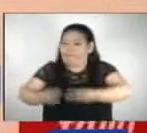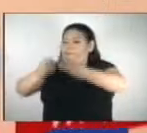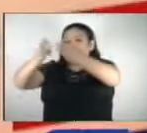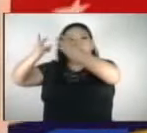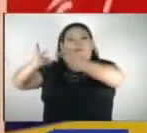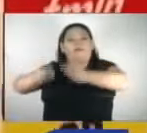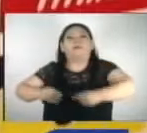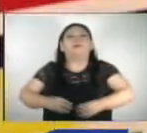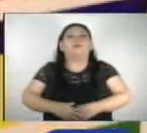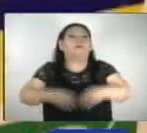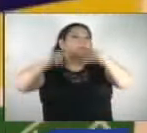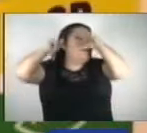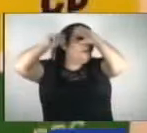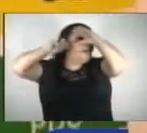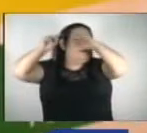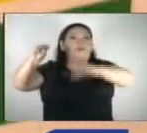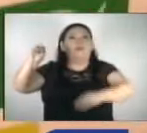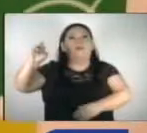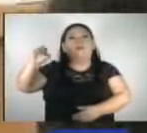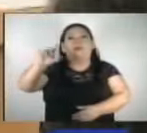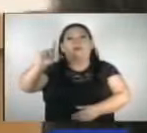las elecciones. Con imágenes de Marcela Rivera, un repito.